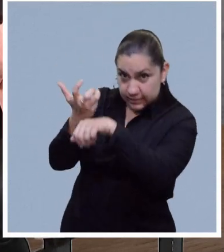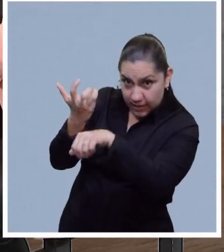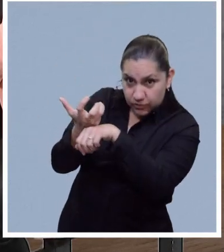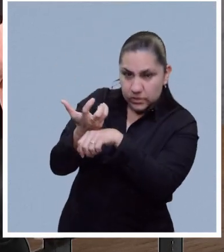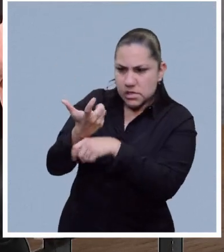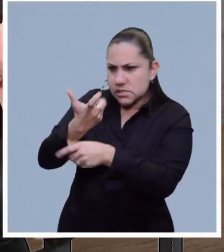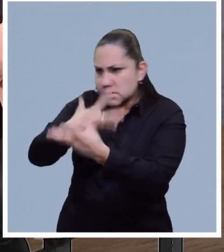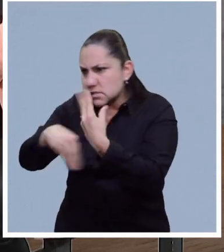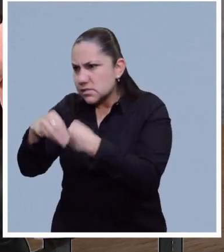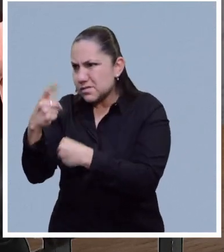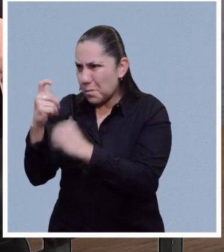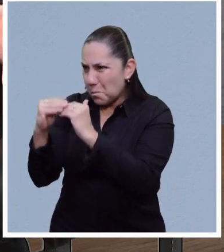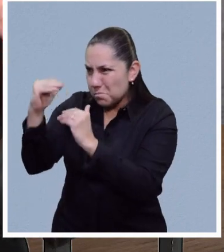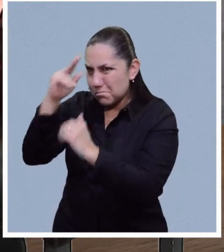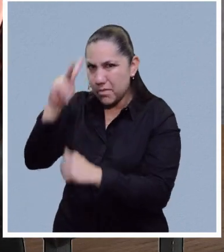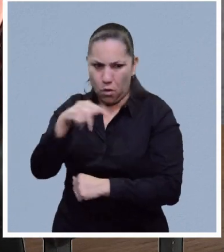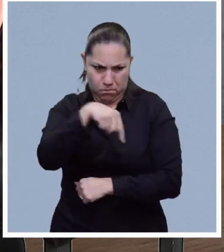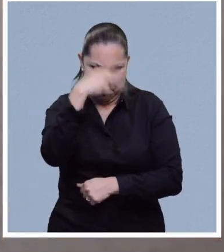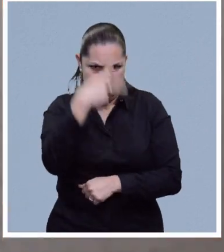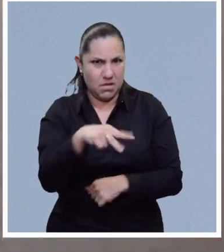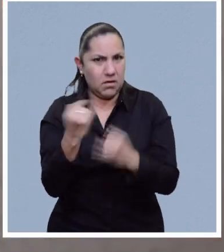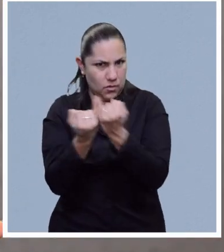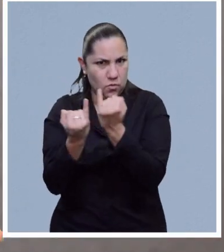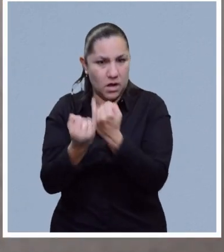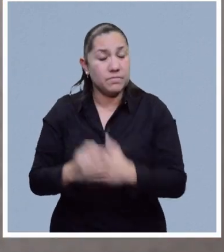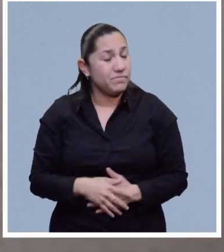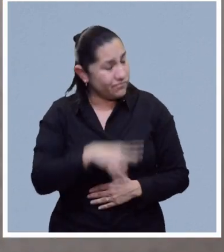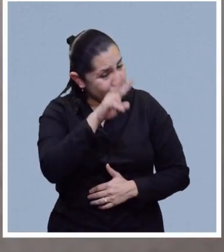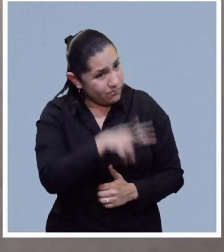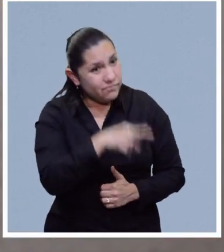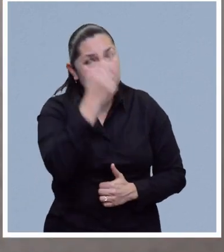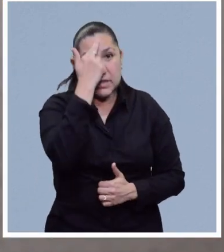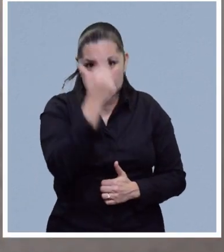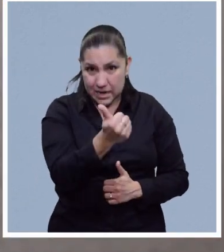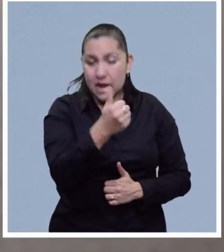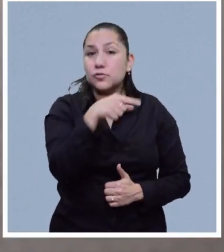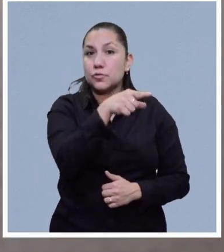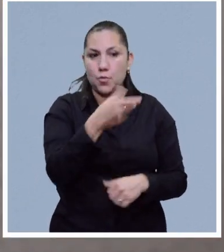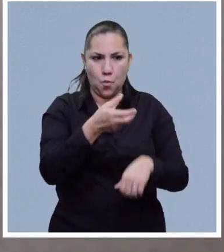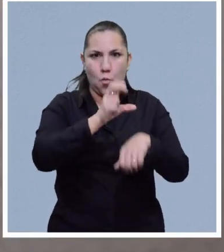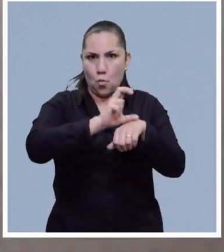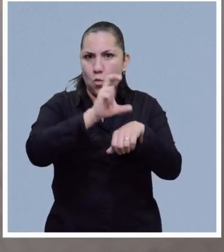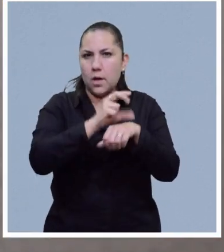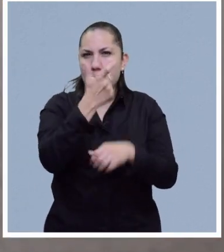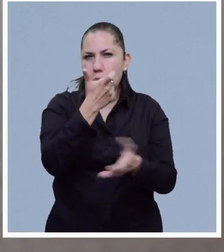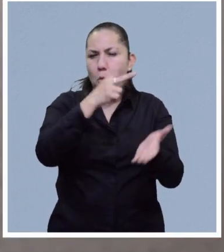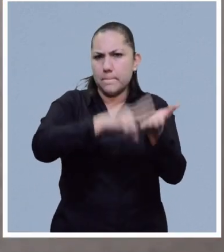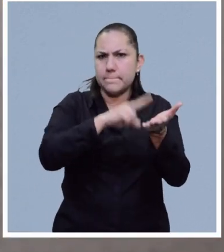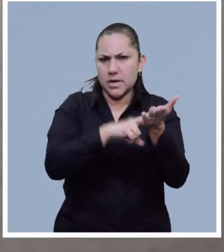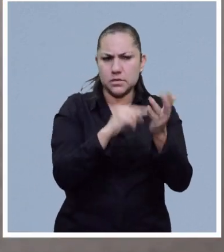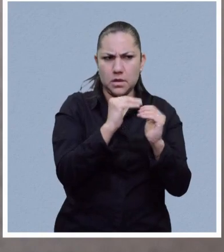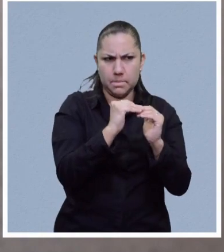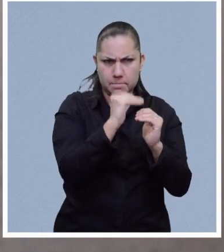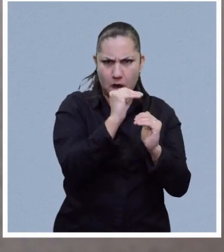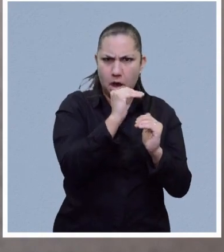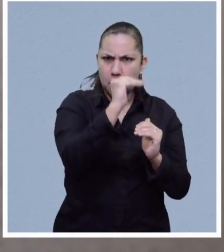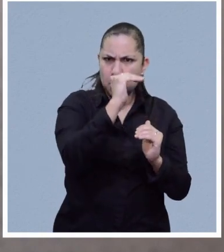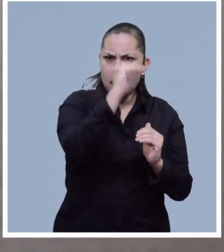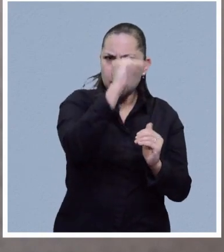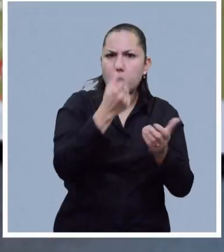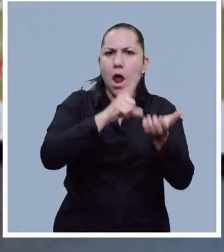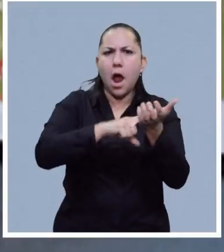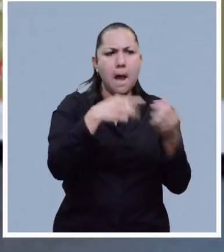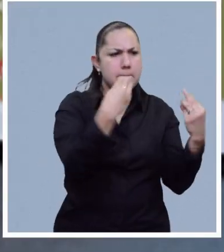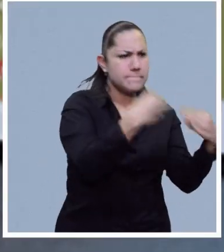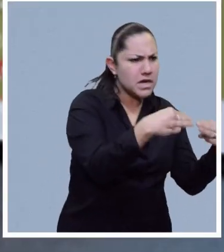solamente de Estados Unidos, sino a los mexicanos. Así es, Pau, y es que desde principio de año, como bien lo dices, pues hemos visto cómo el precio del huevo va en aumento y lo encontramos cada